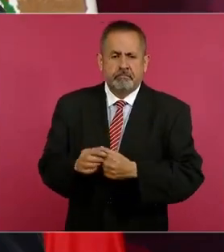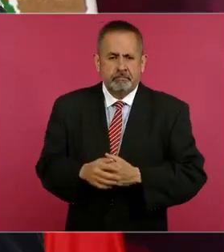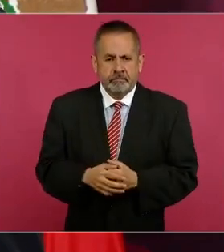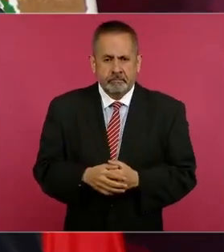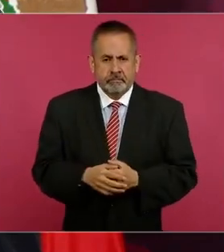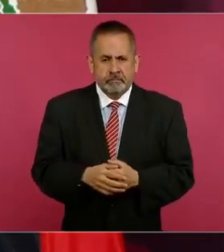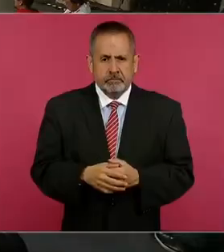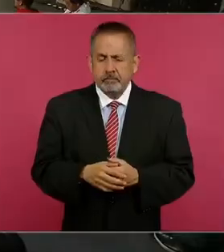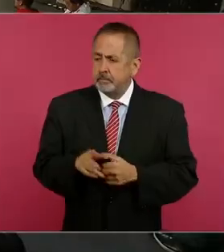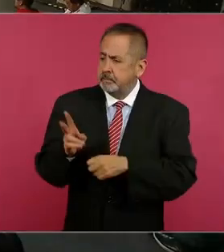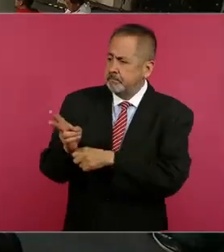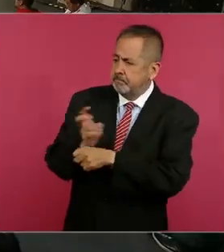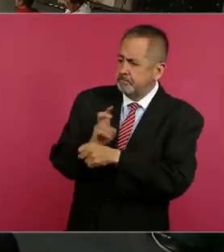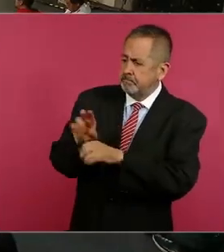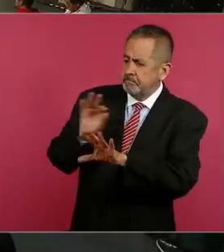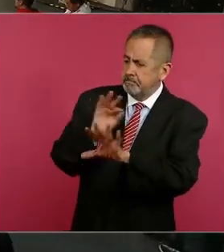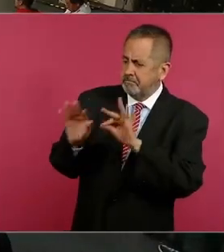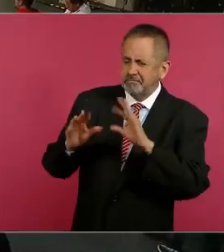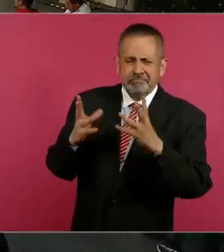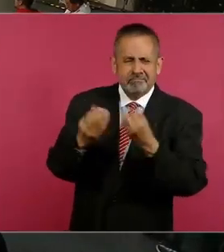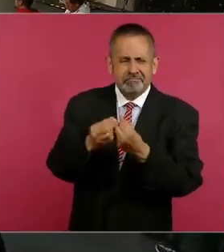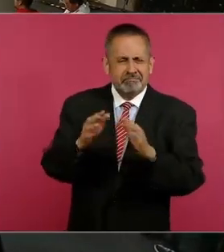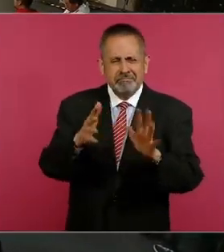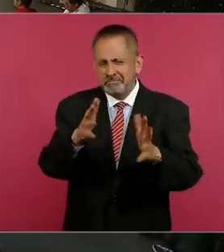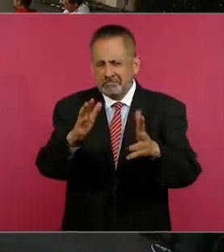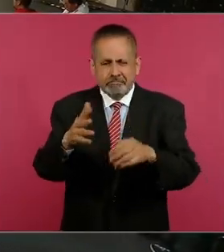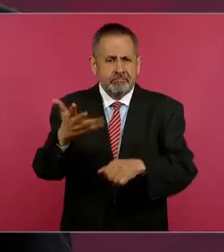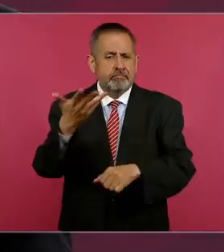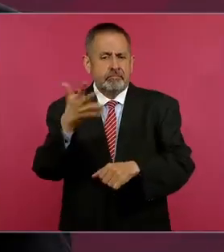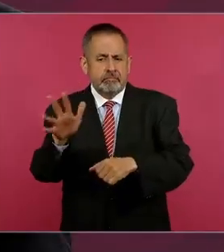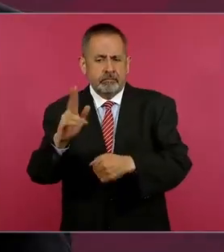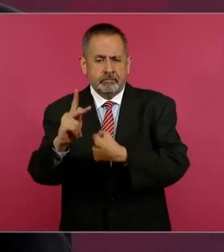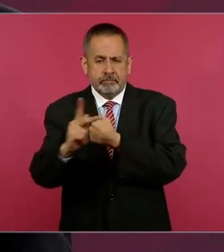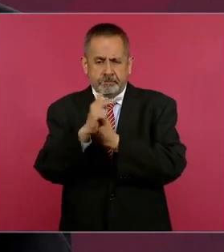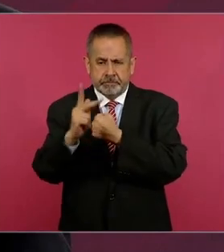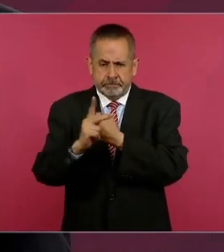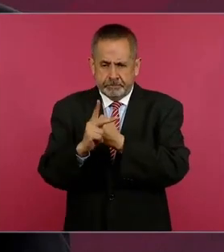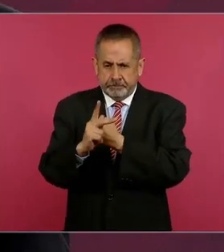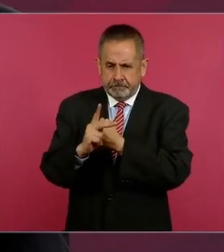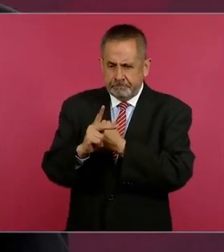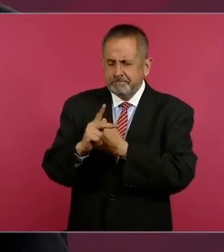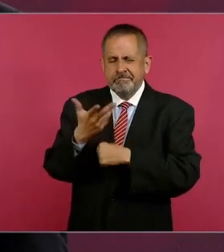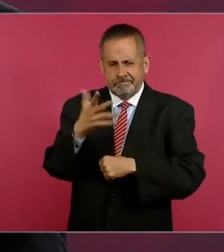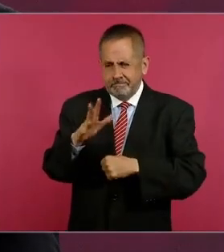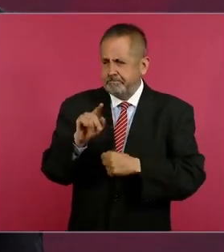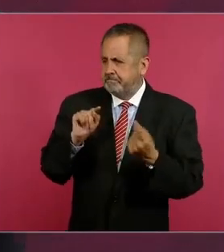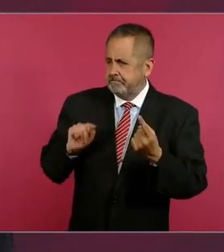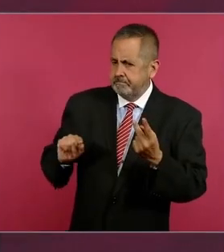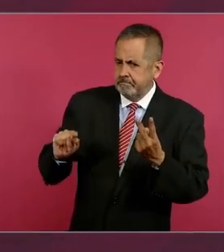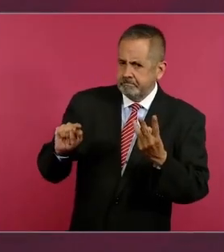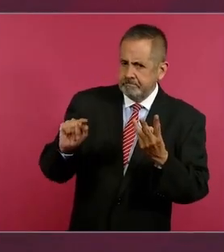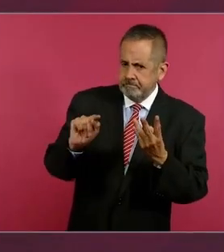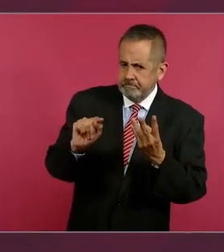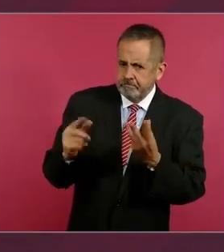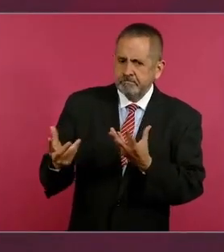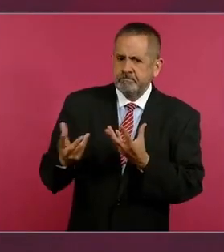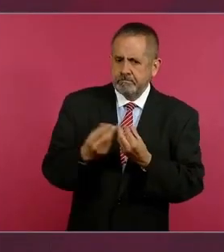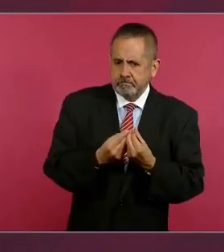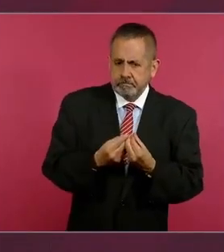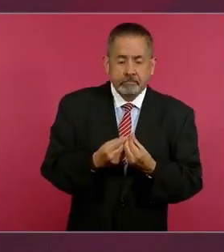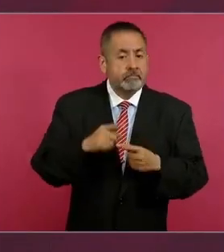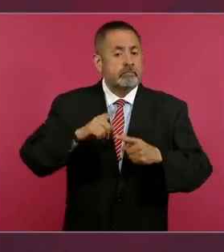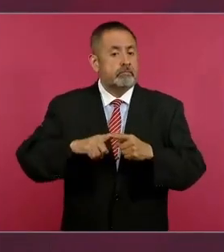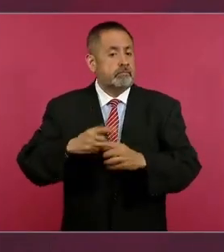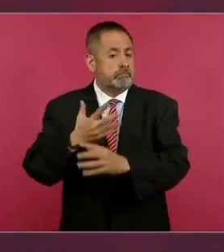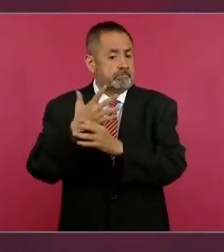como 10 países, es una invitación del